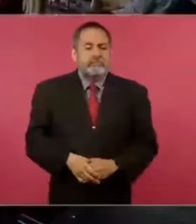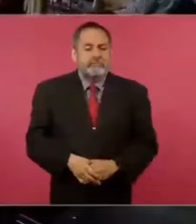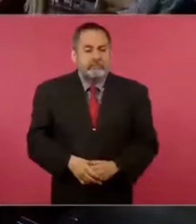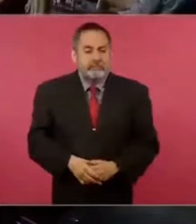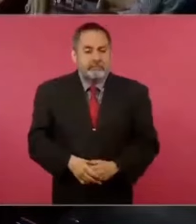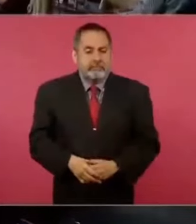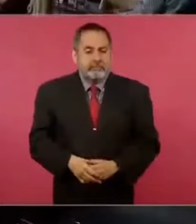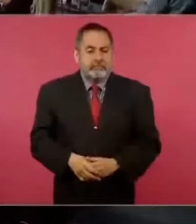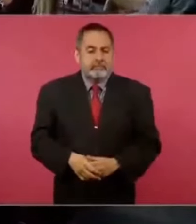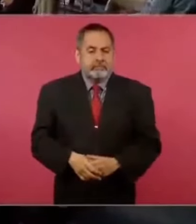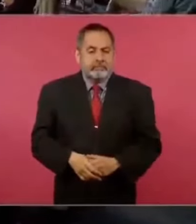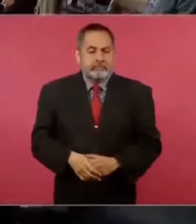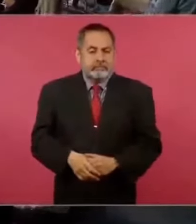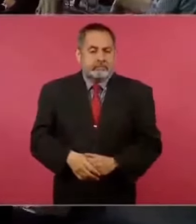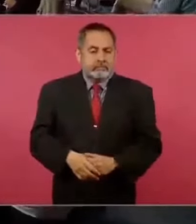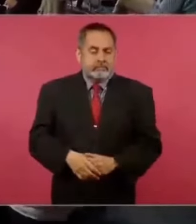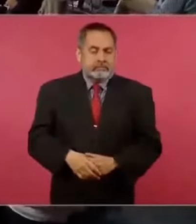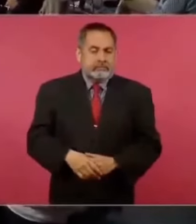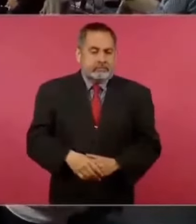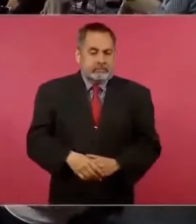¿No es de ninguna persona?